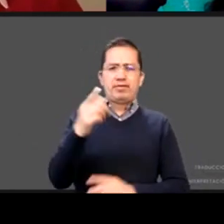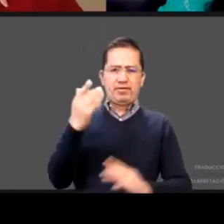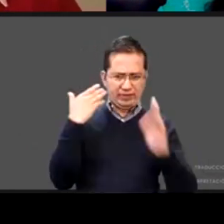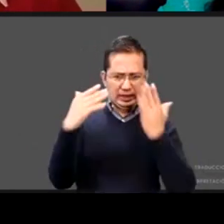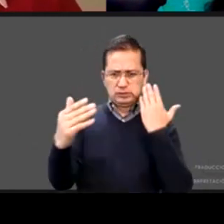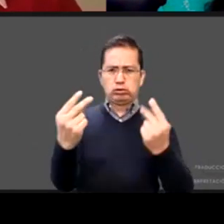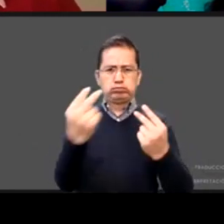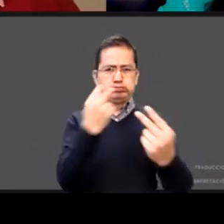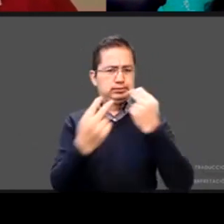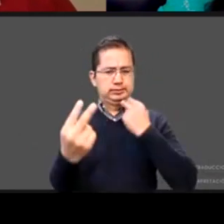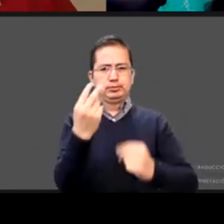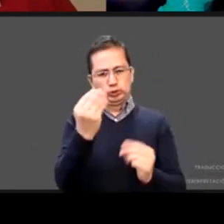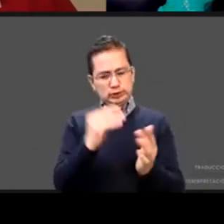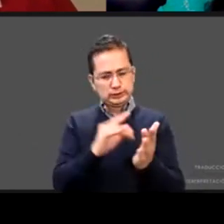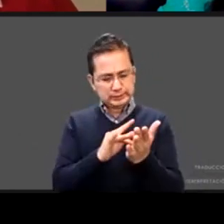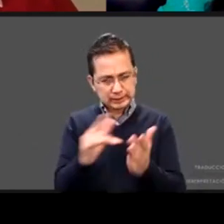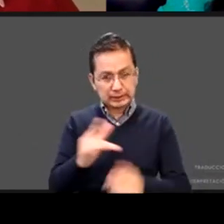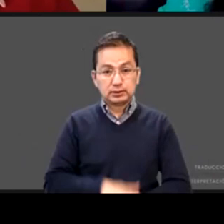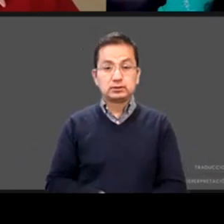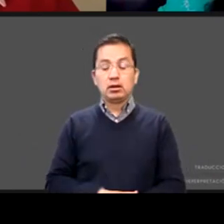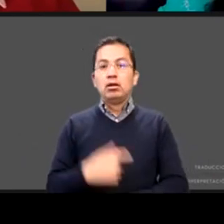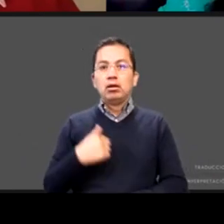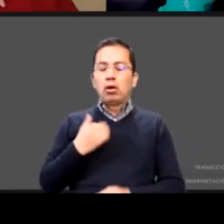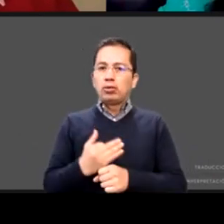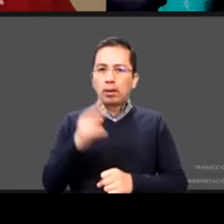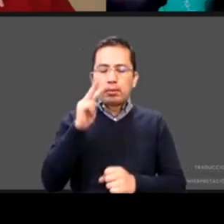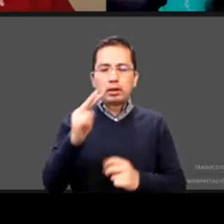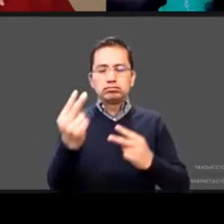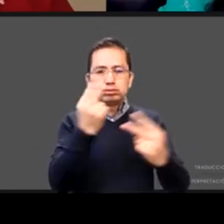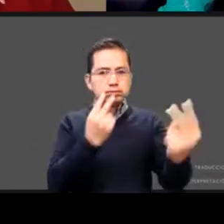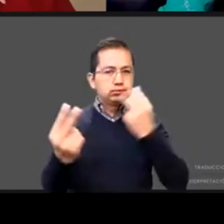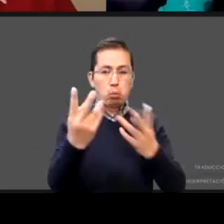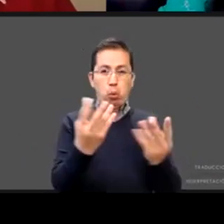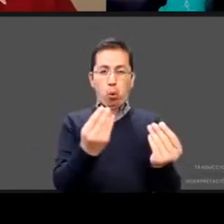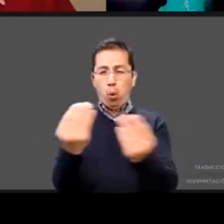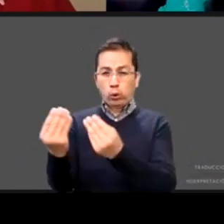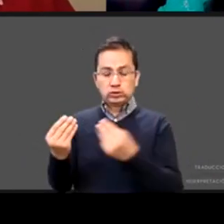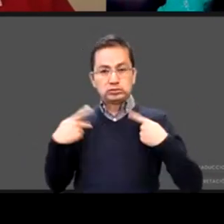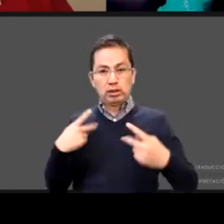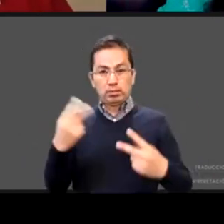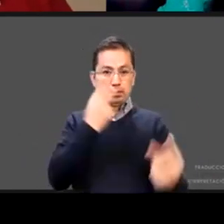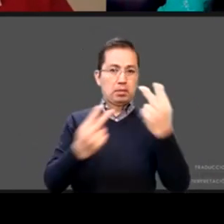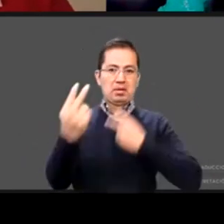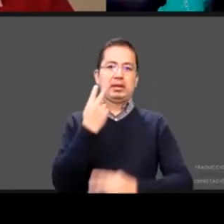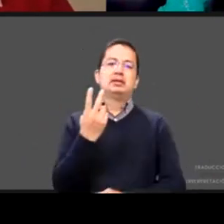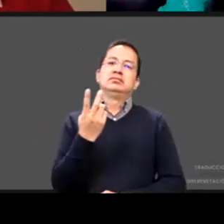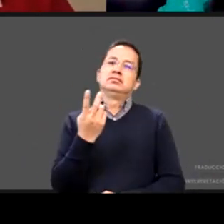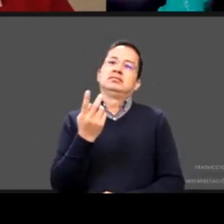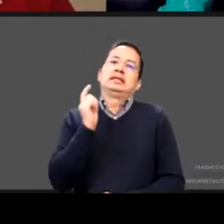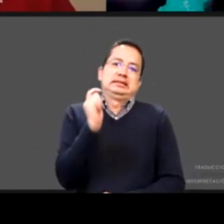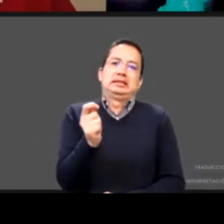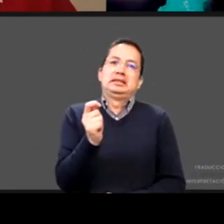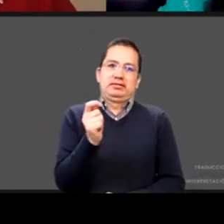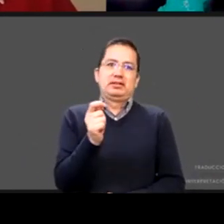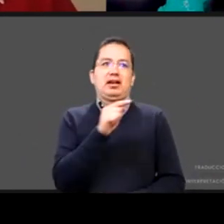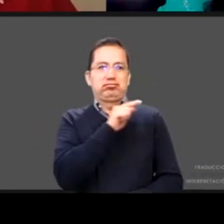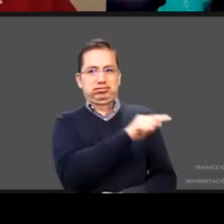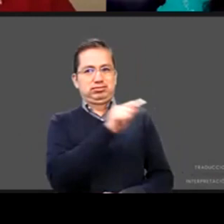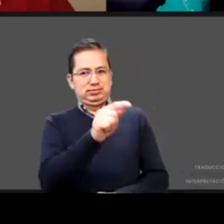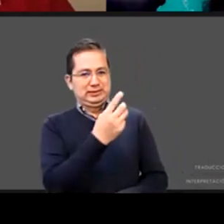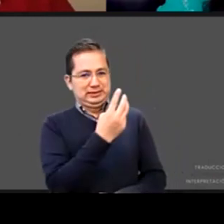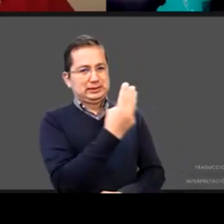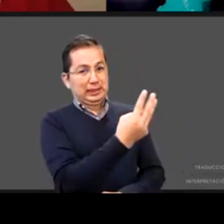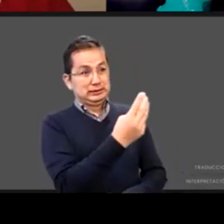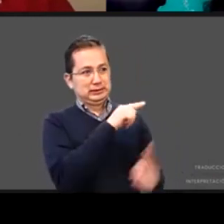muy importante saber que esta cantidad de personas nos están viendo colegas creo que tienen mucho que aportar al tema y nos ven desde